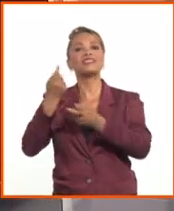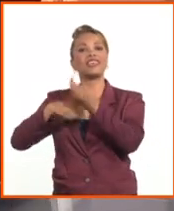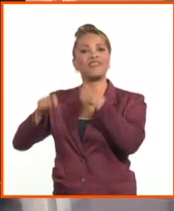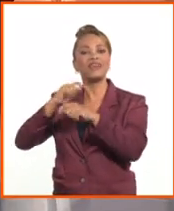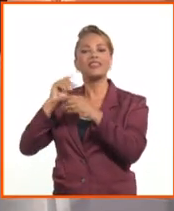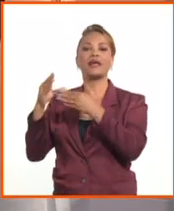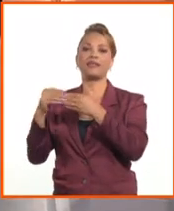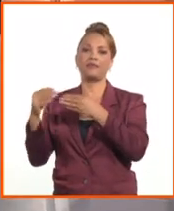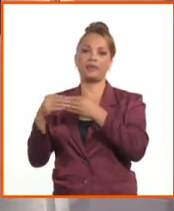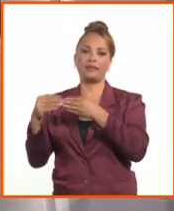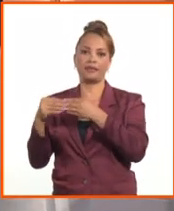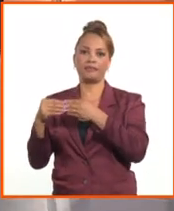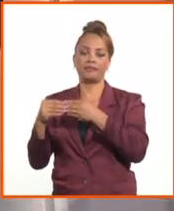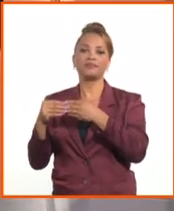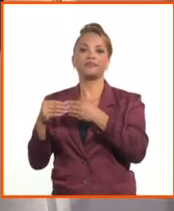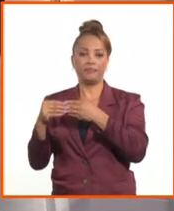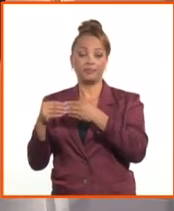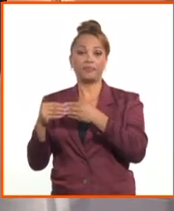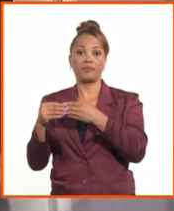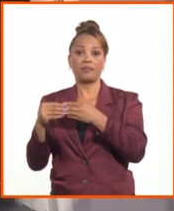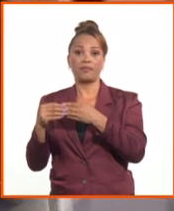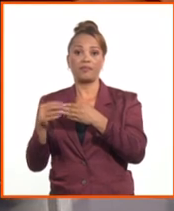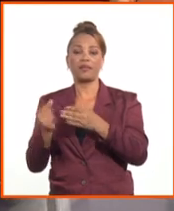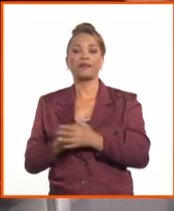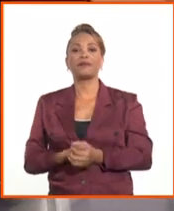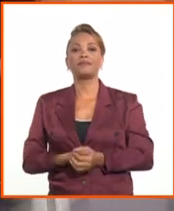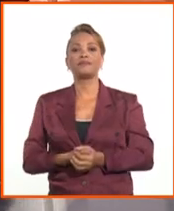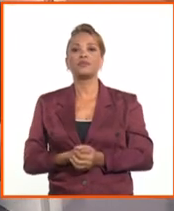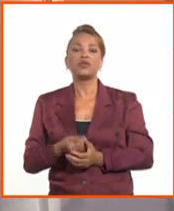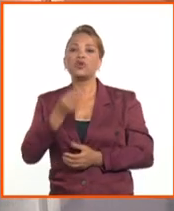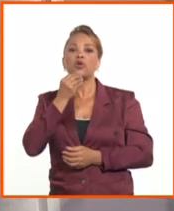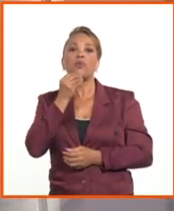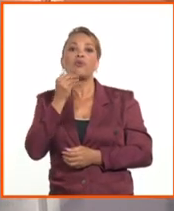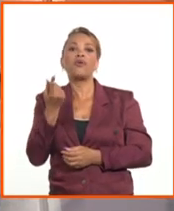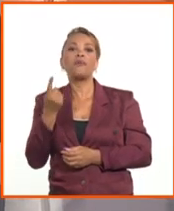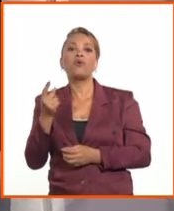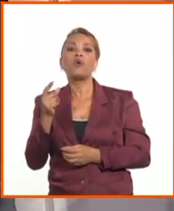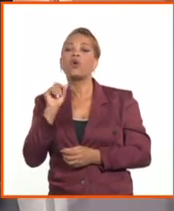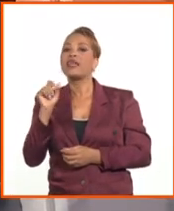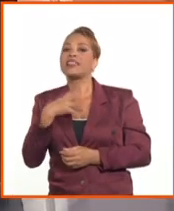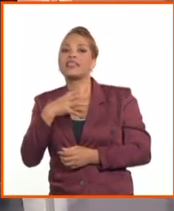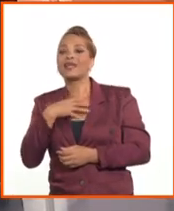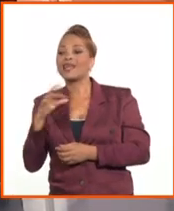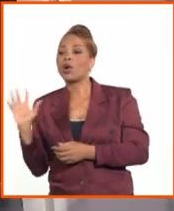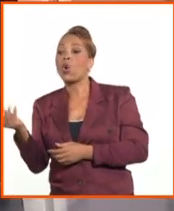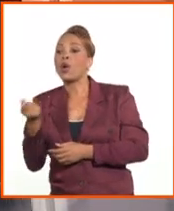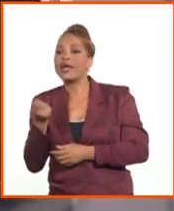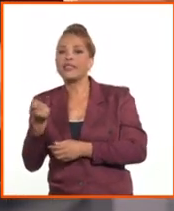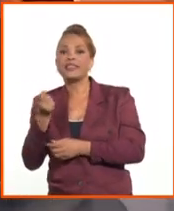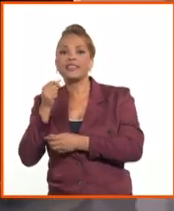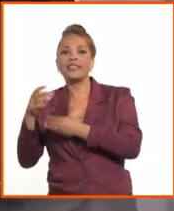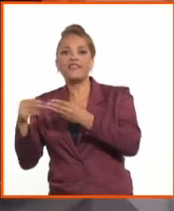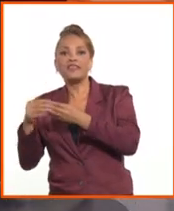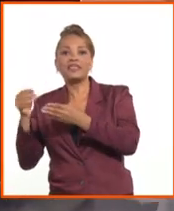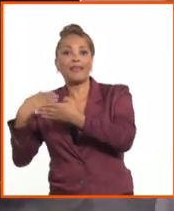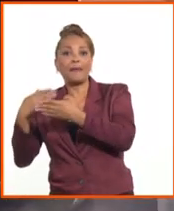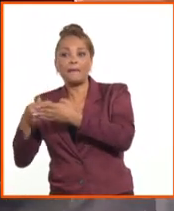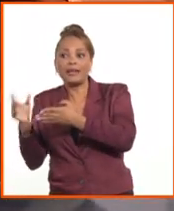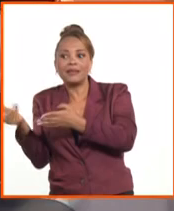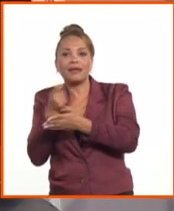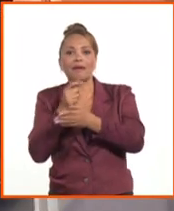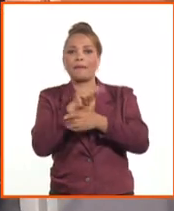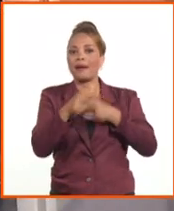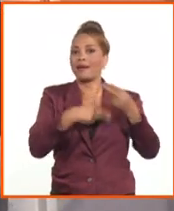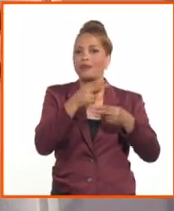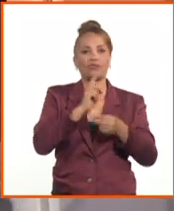Con determinada salvaguarda en la venta, por lo que ya expliqué, porque no podemos generar divisas de otro entorno monetario, o sea, de otra